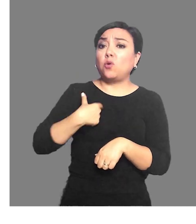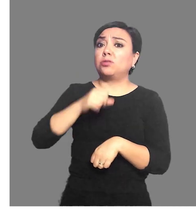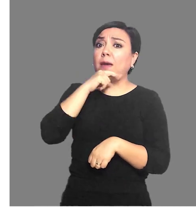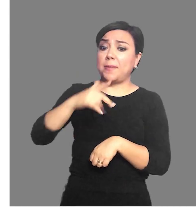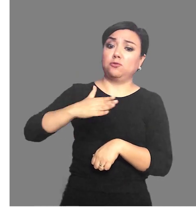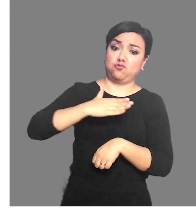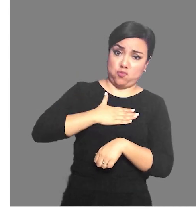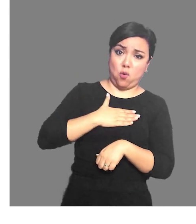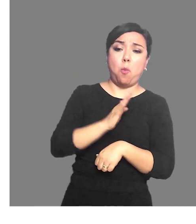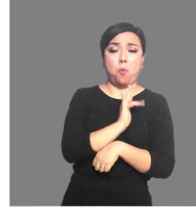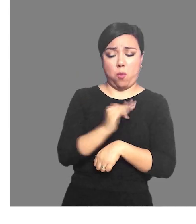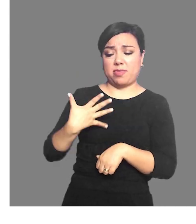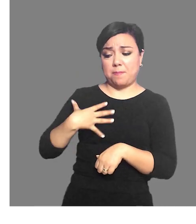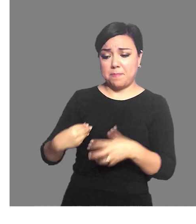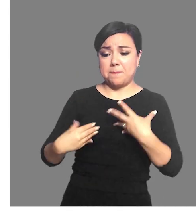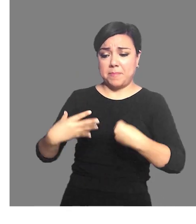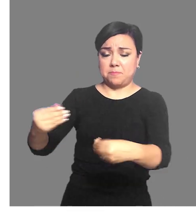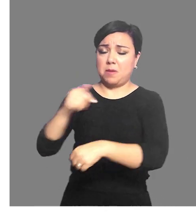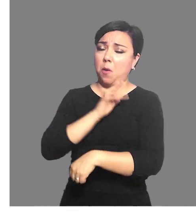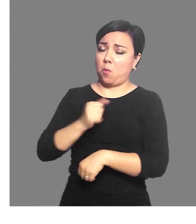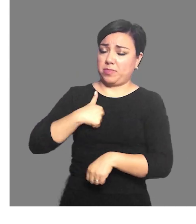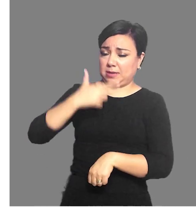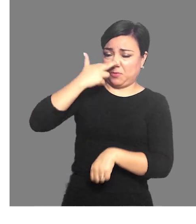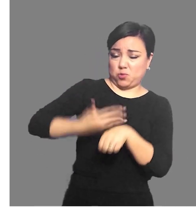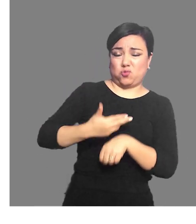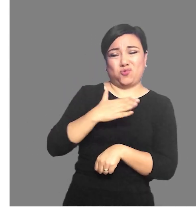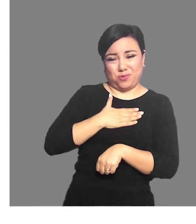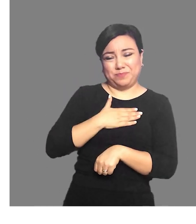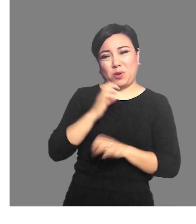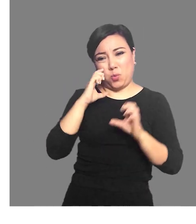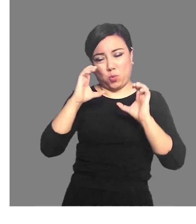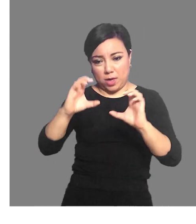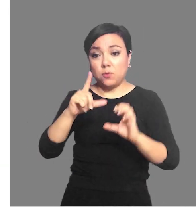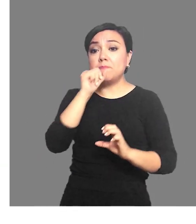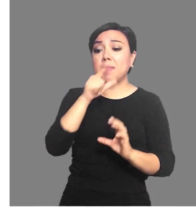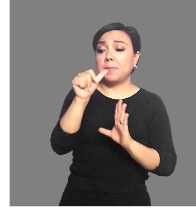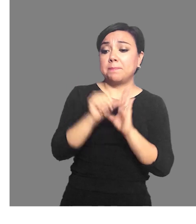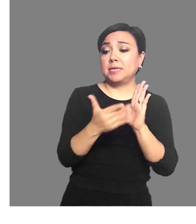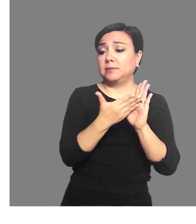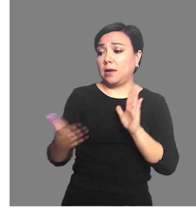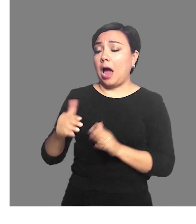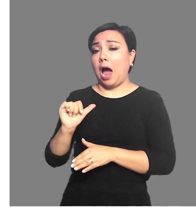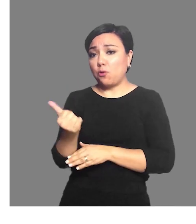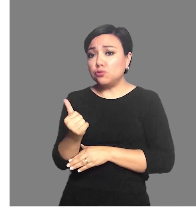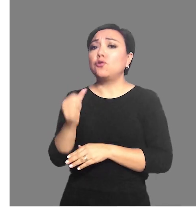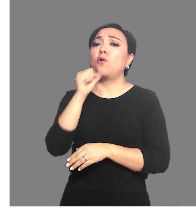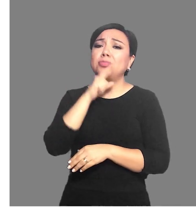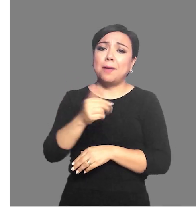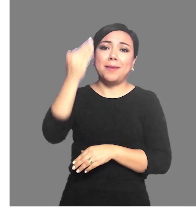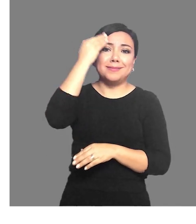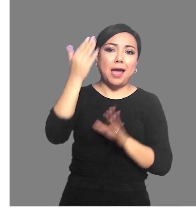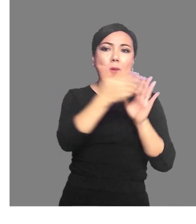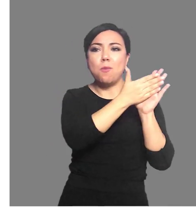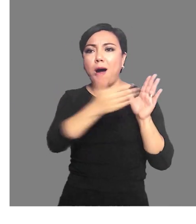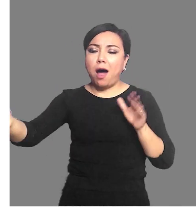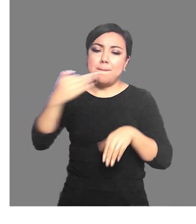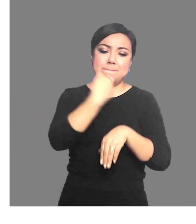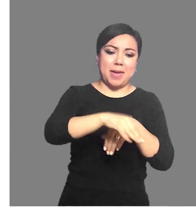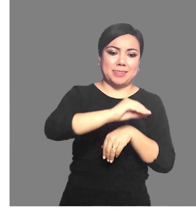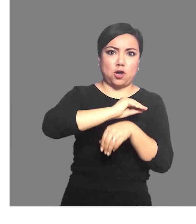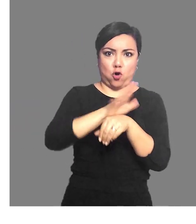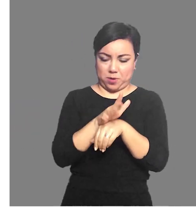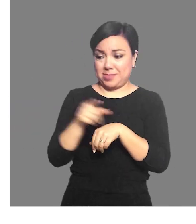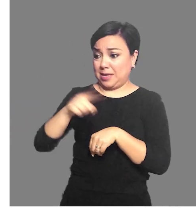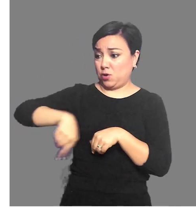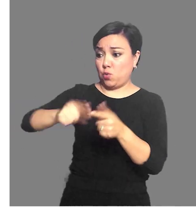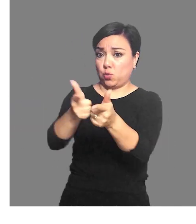jugamos un papel importante en los patrones de contagio. Finalmente, durante agosto, y en general durante toda la